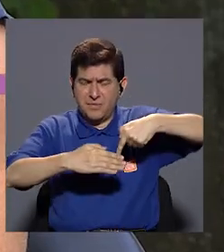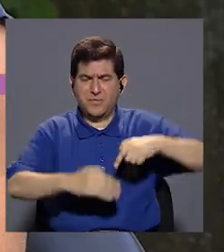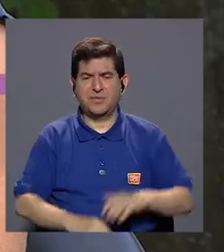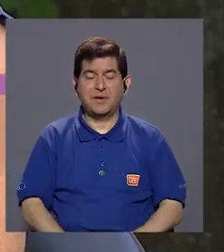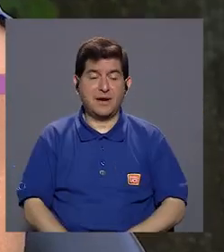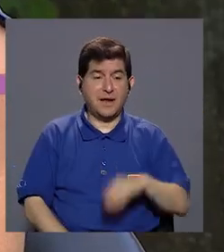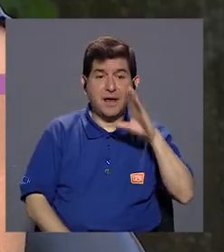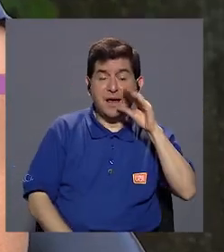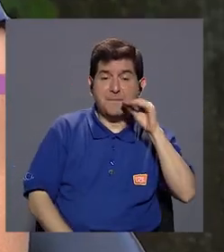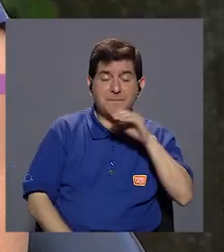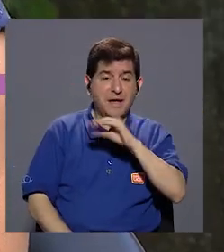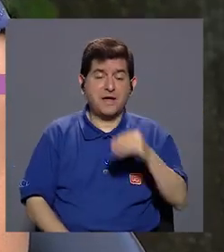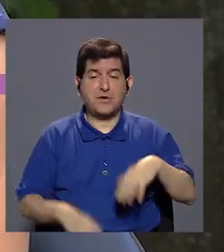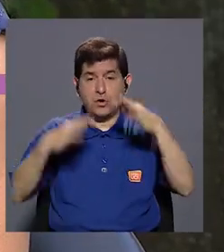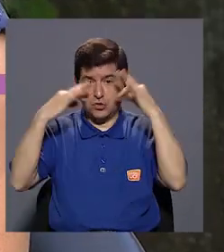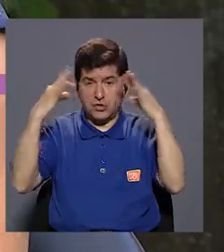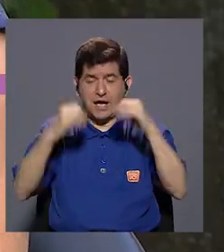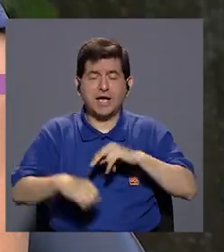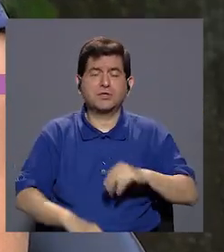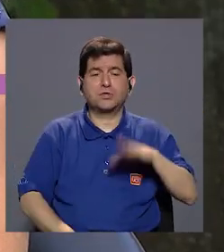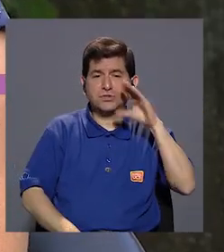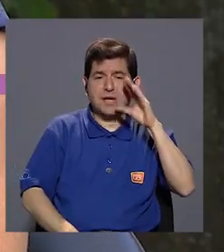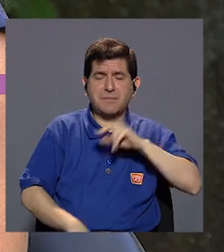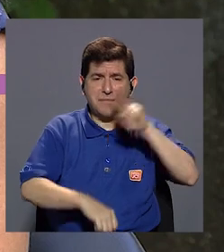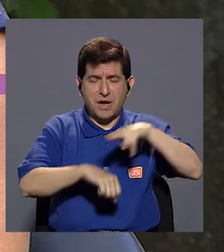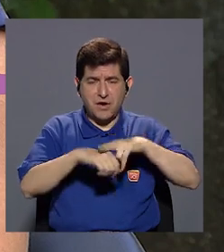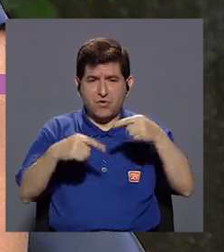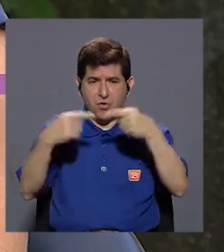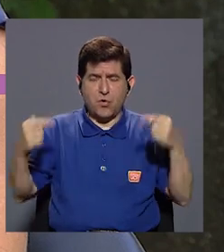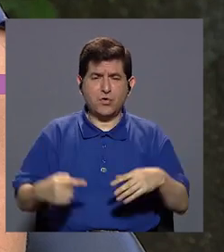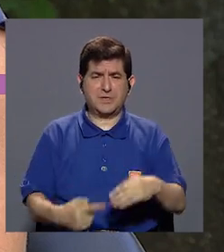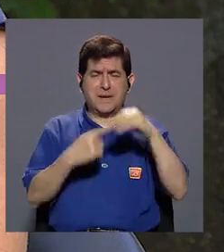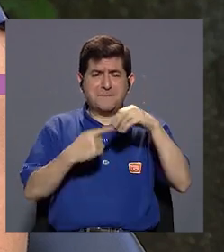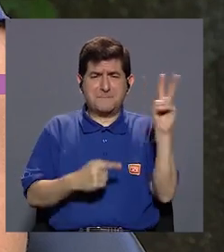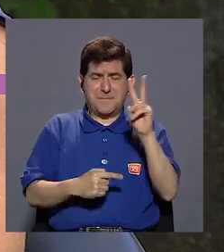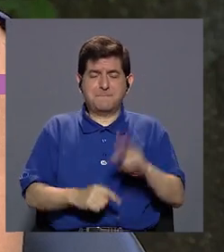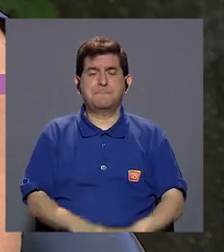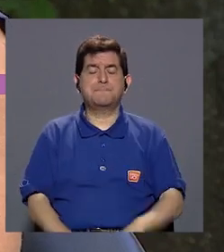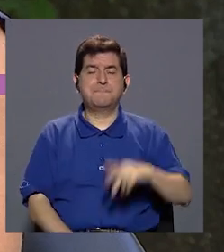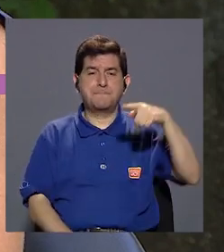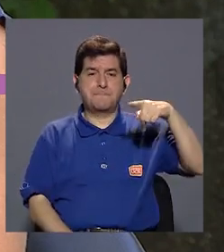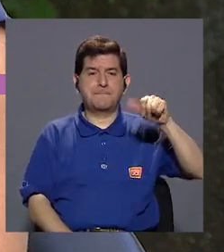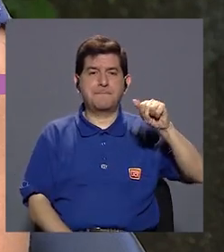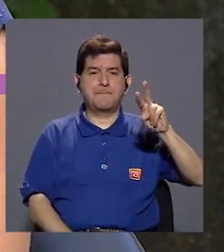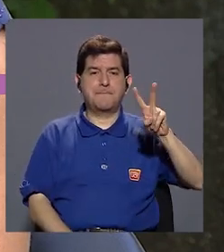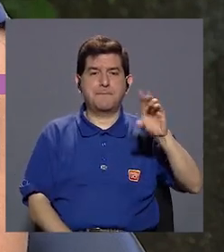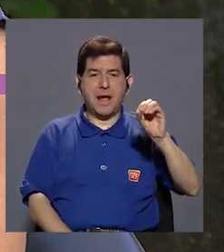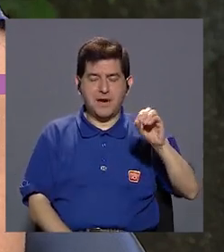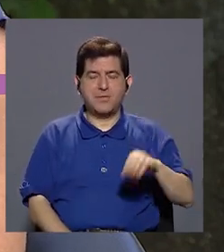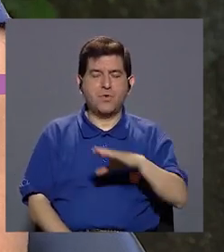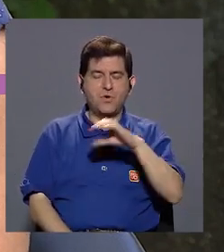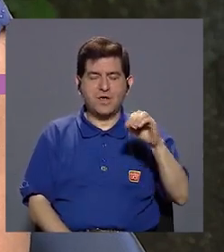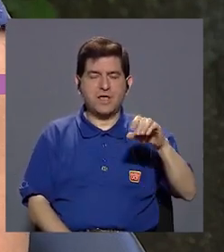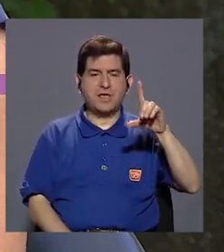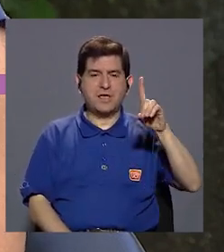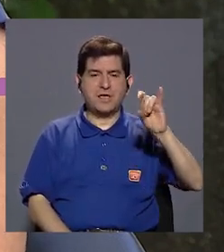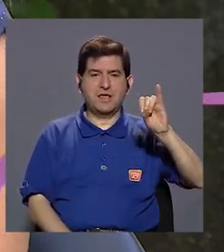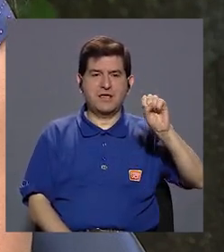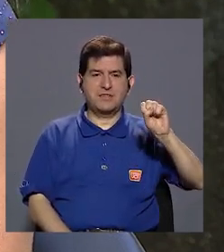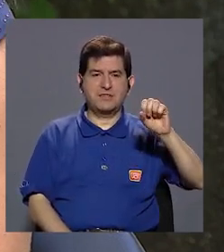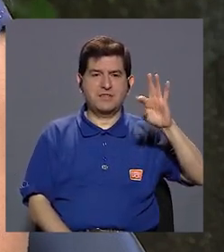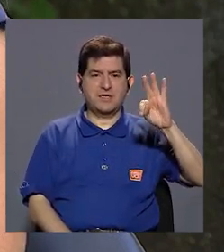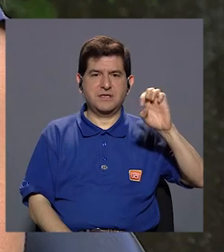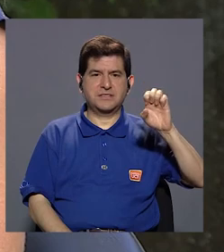perros y gatos, ¿verdad? En perros generalmente vacunamos contra los principales virus que son parvovirus, el distemper, ¿verdad? Hay